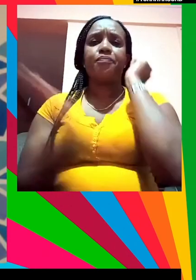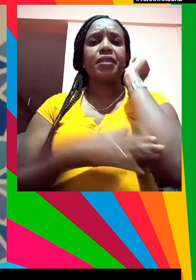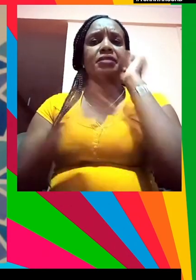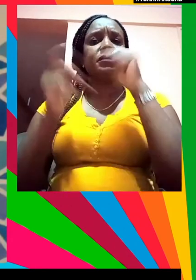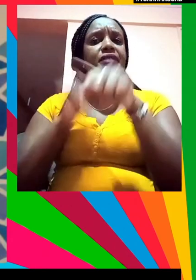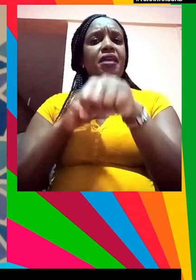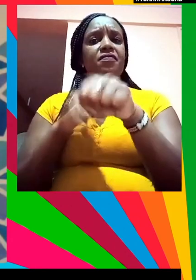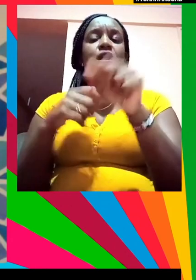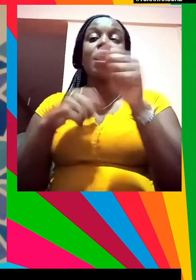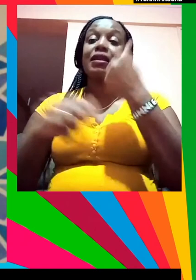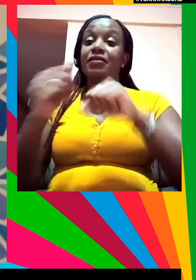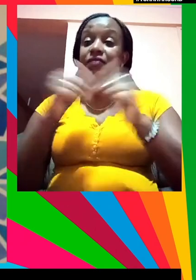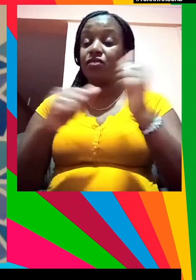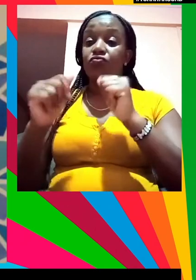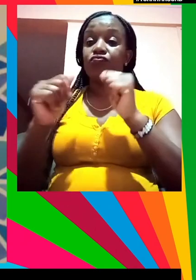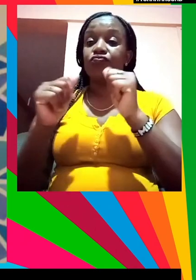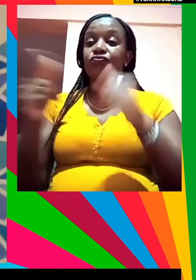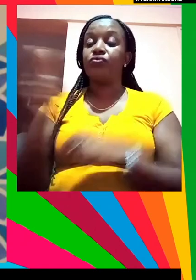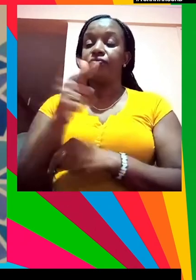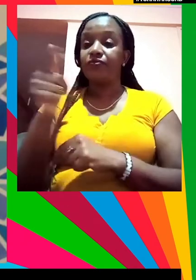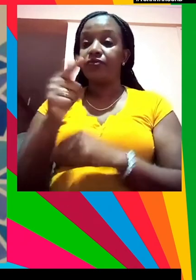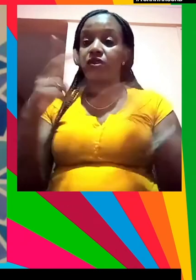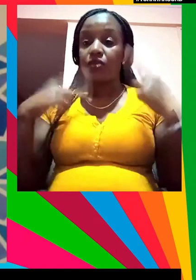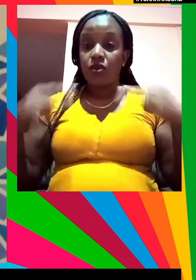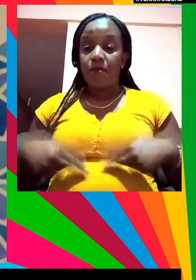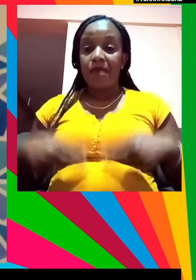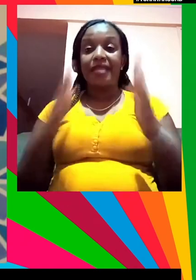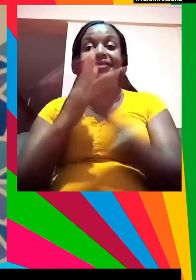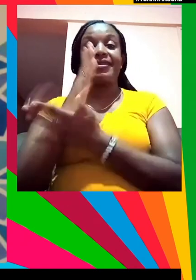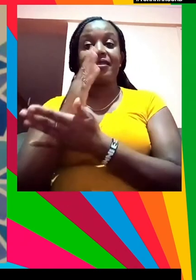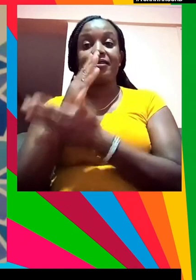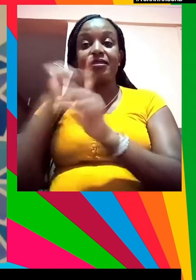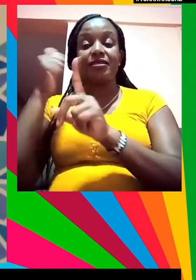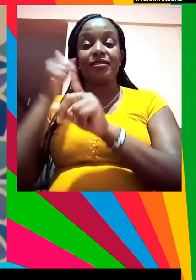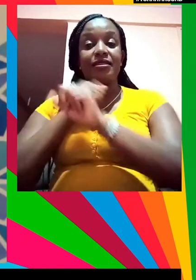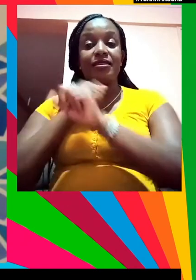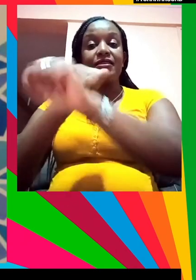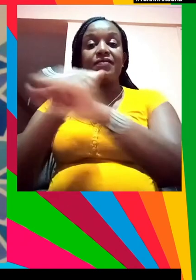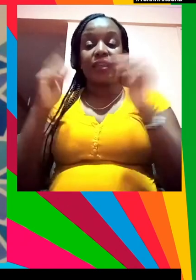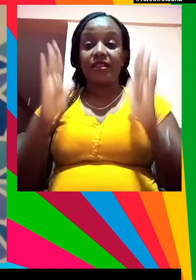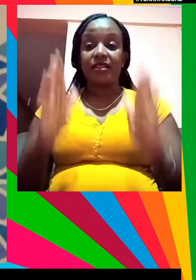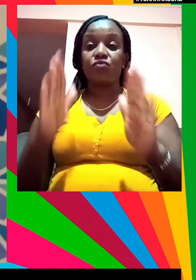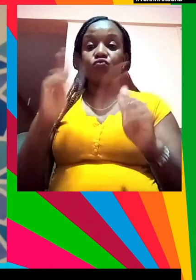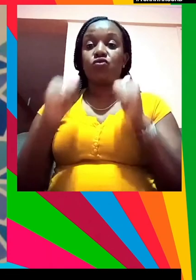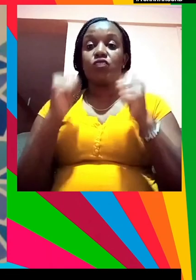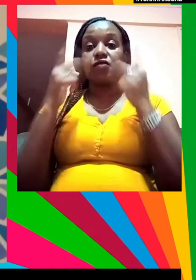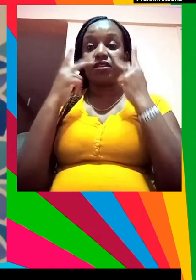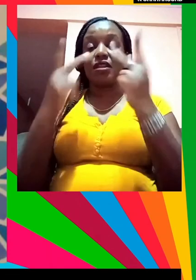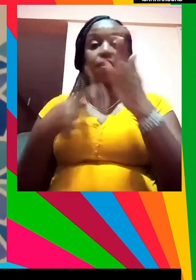que da un poco de miedo para los implicados porque el nivel de violencia e intimidación del año pasado